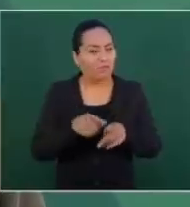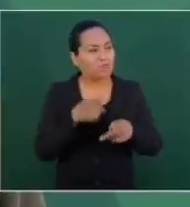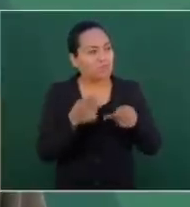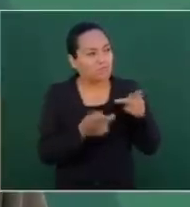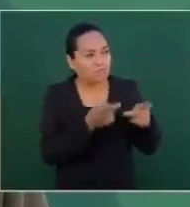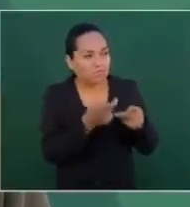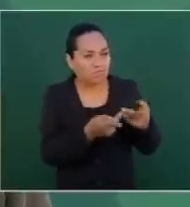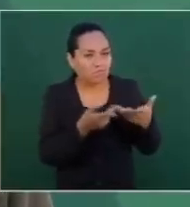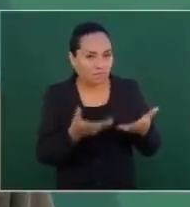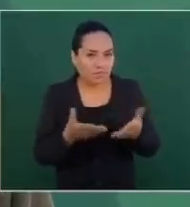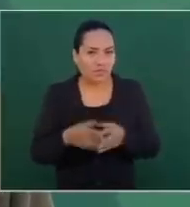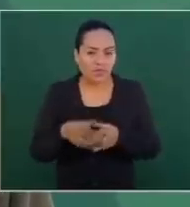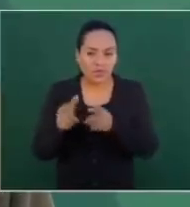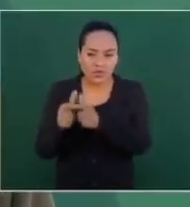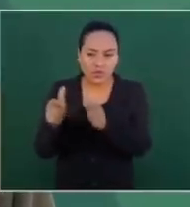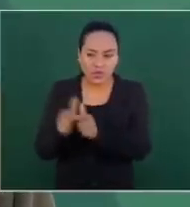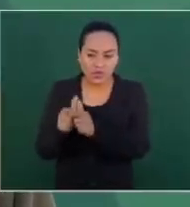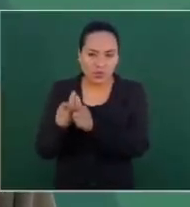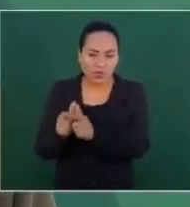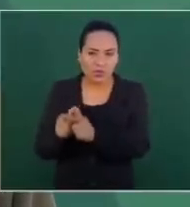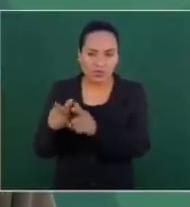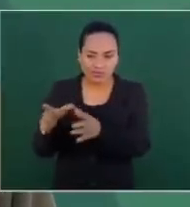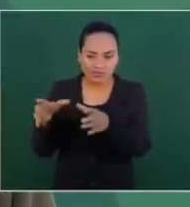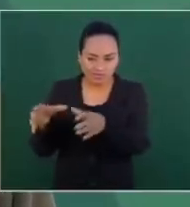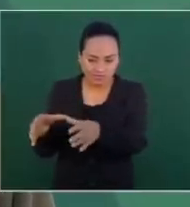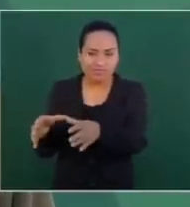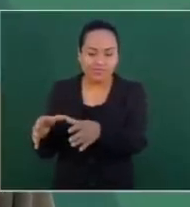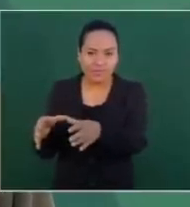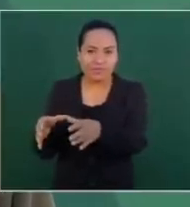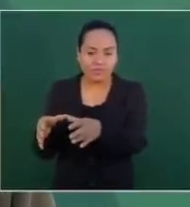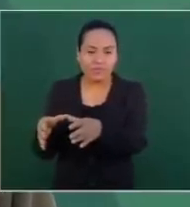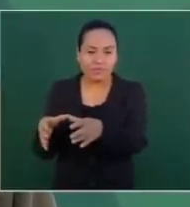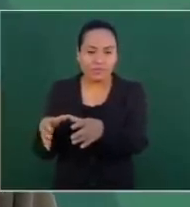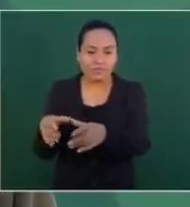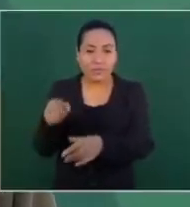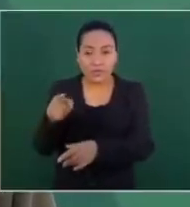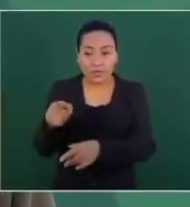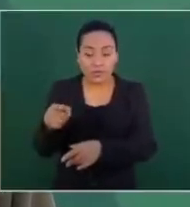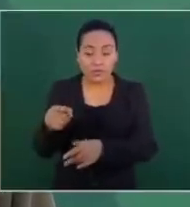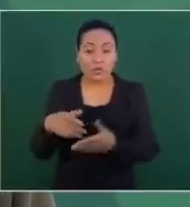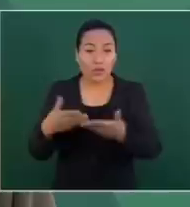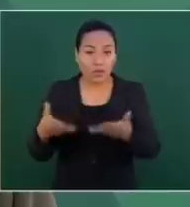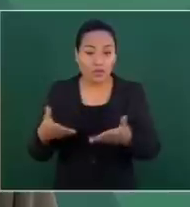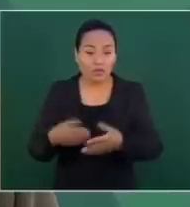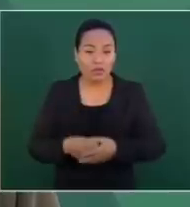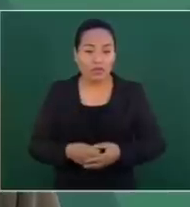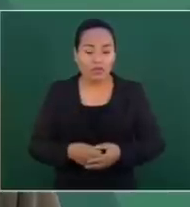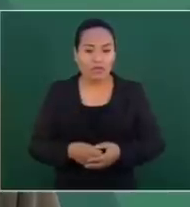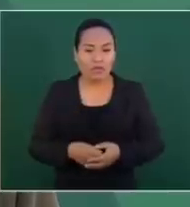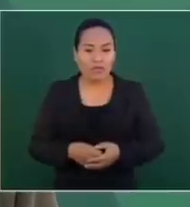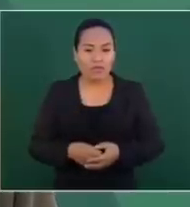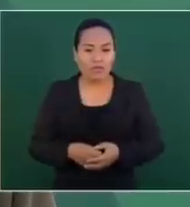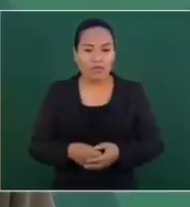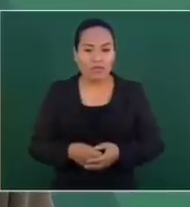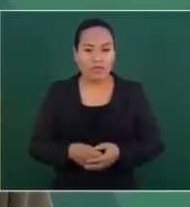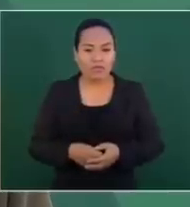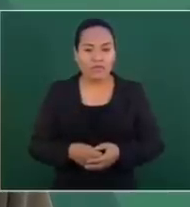Tú eres una gente muy